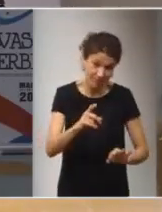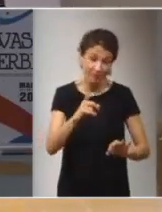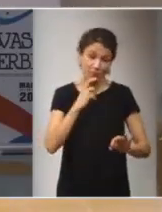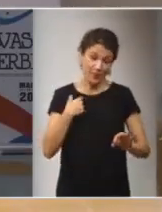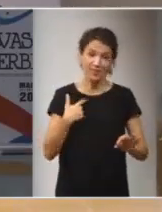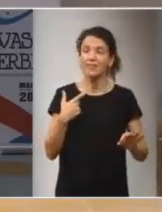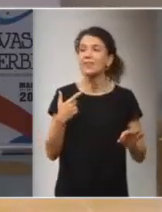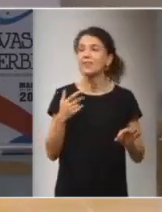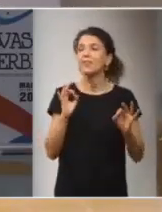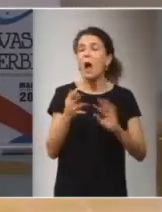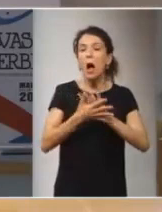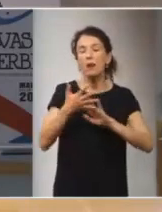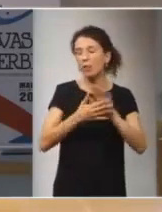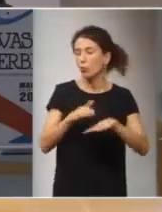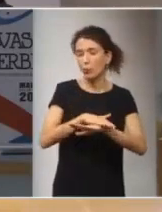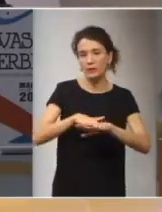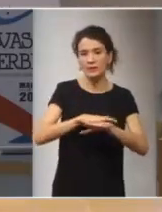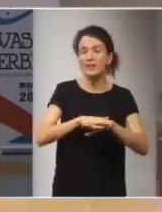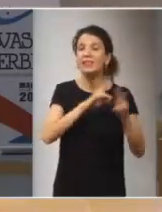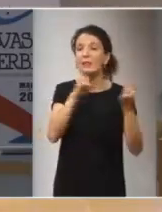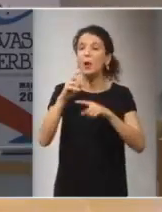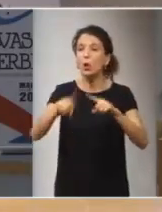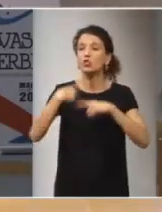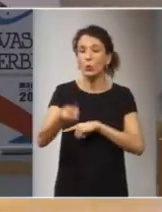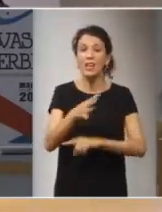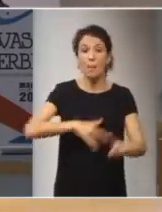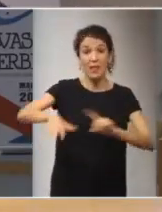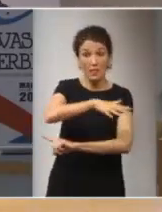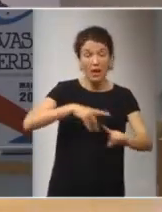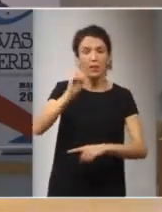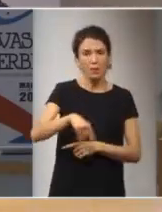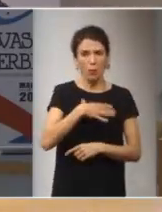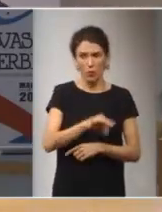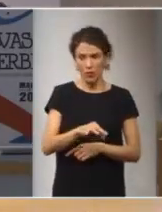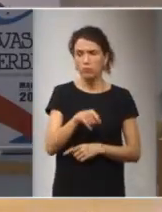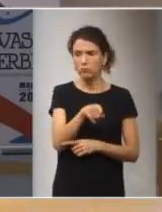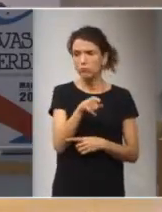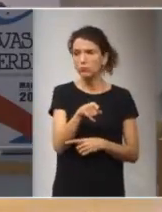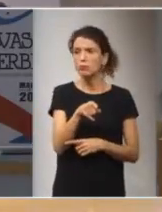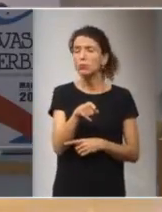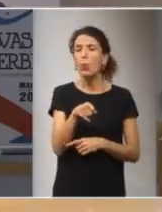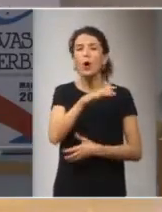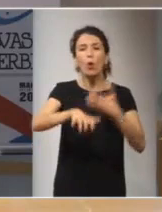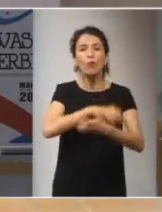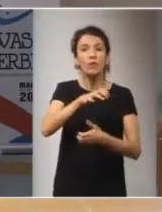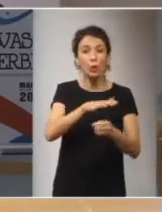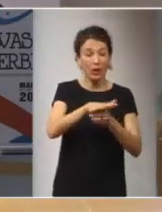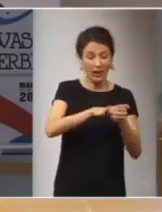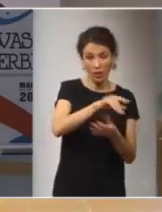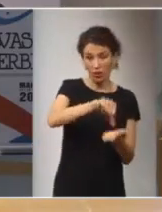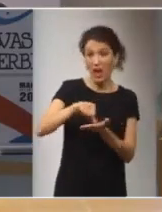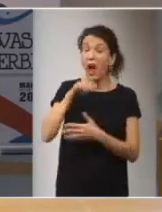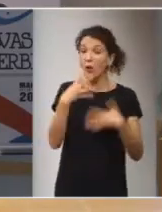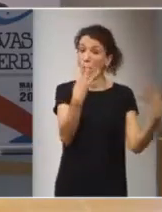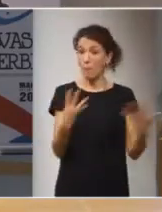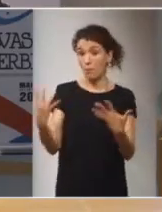bueno hablando básicamente sobre las consecuencias ambientales también un conflicto regional ahorita son nueve los